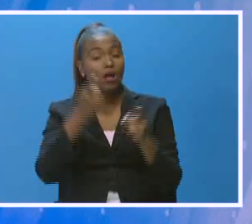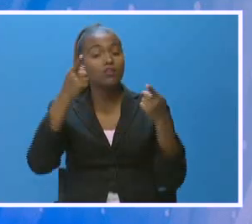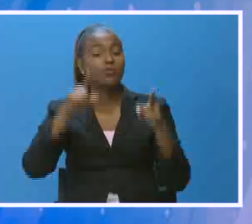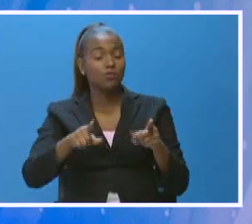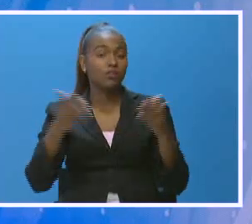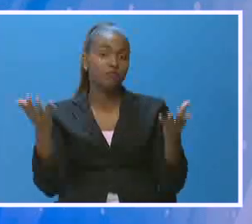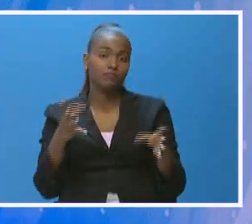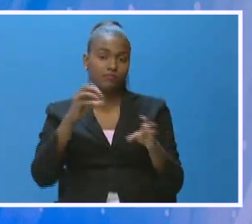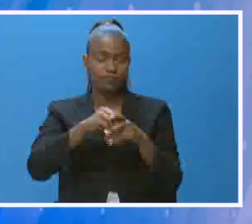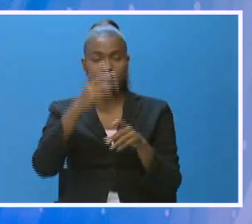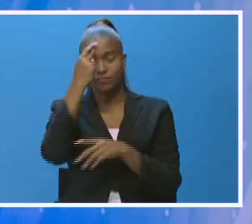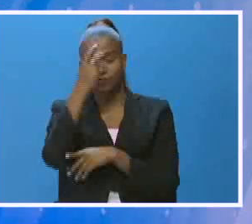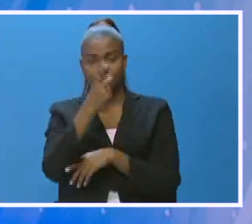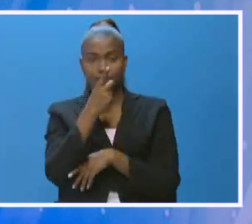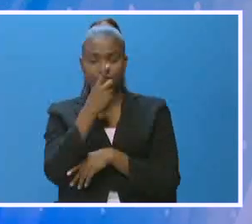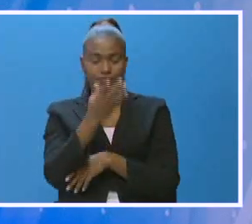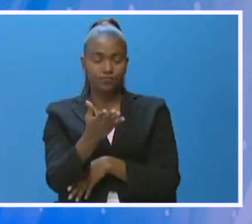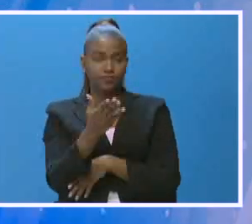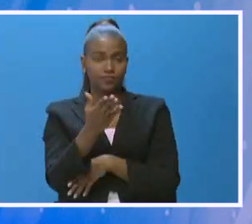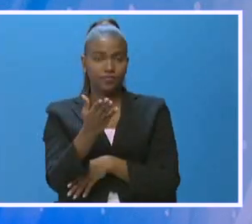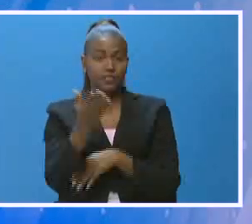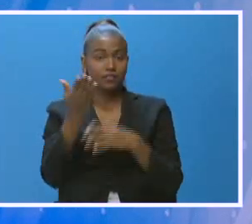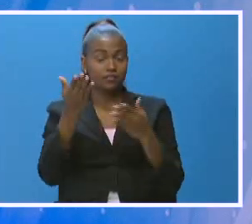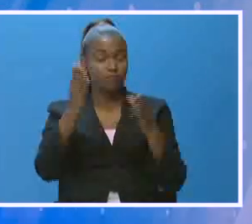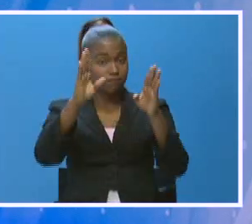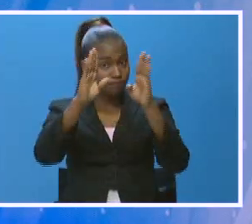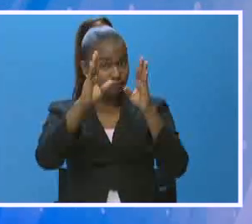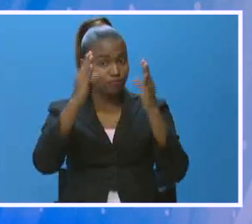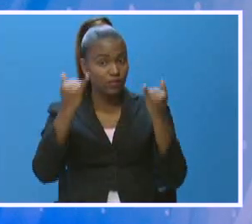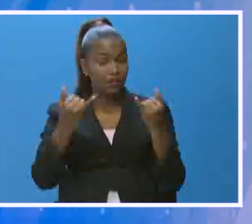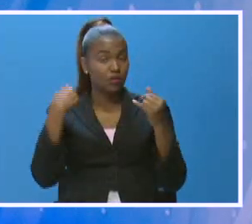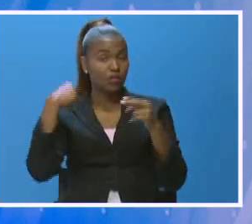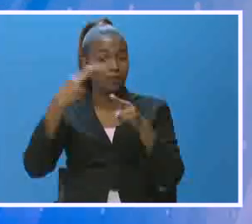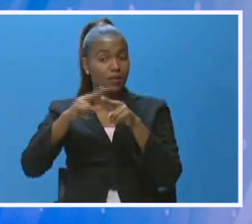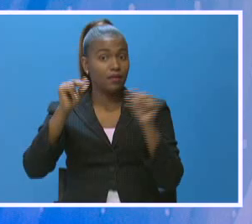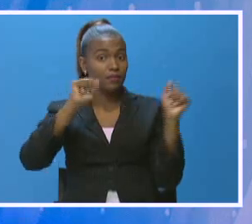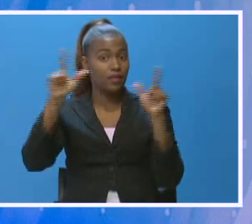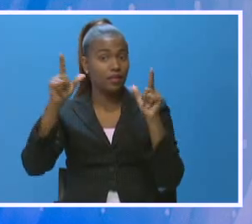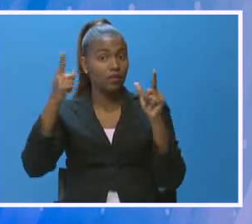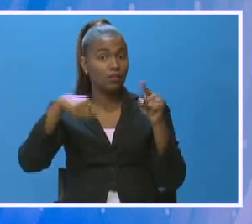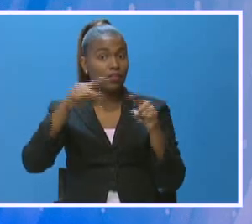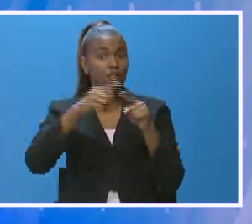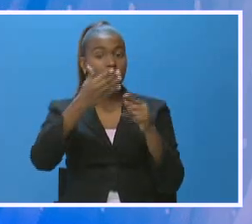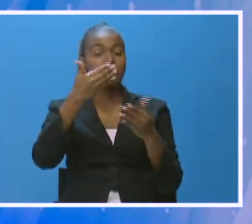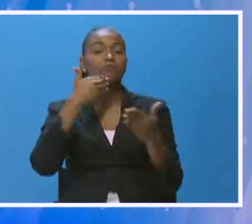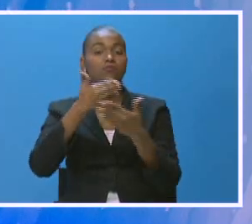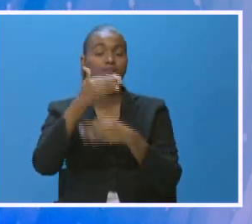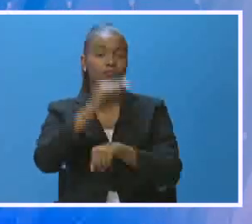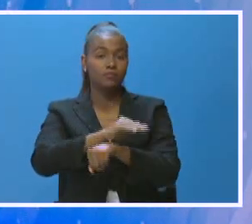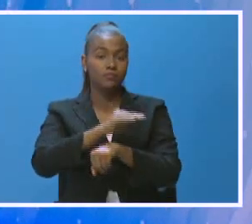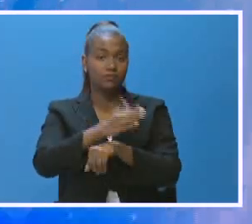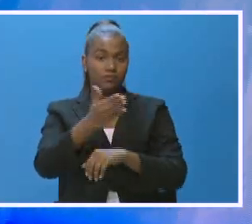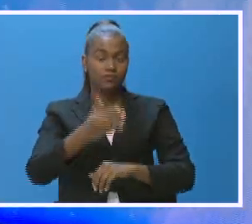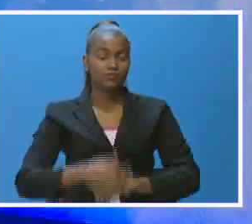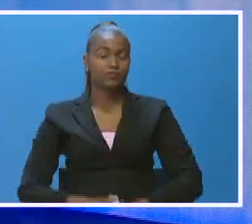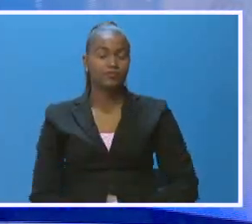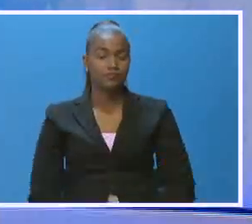aconteciendo en República Dominicana. Así que pendientes a nuestros avances, mientras tanto pasen todos muy buenas noches.